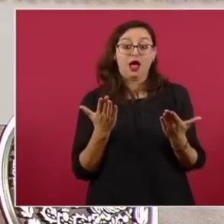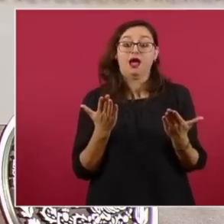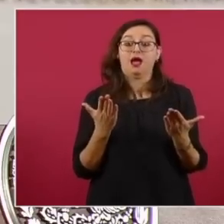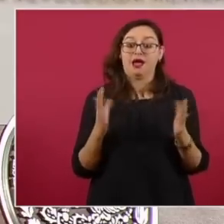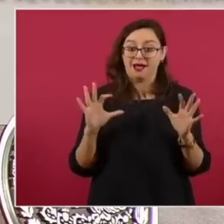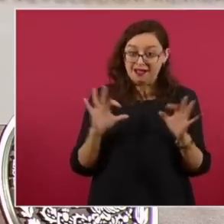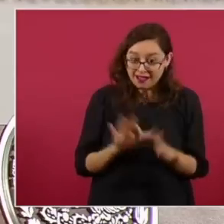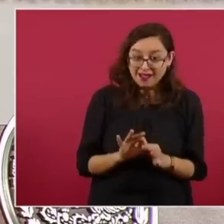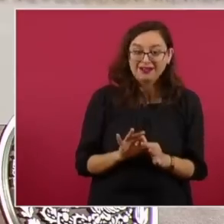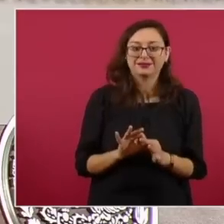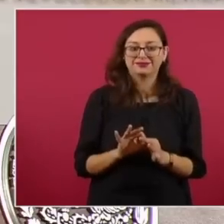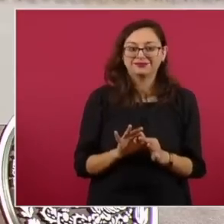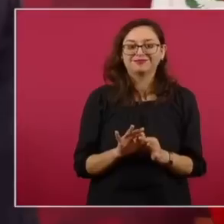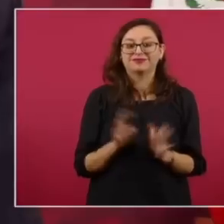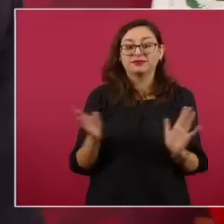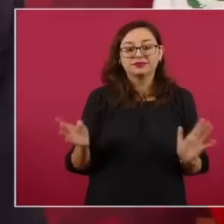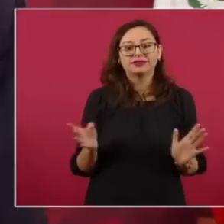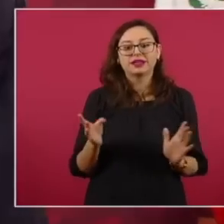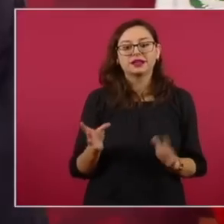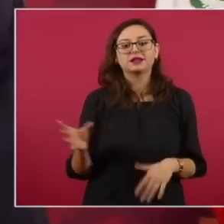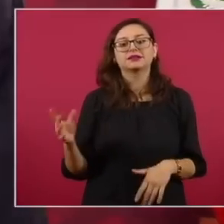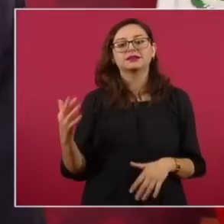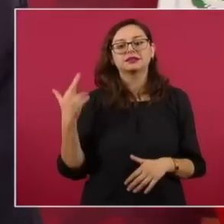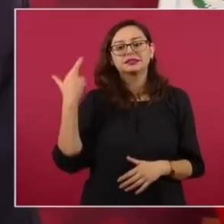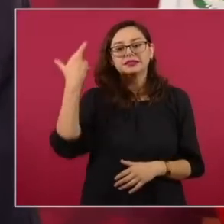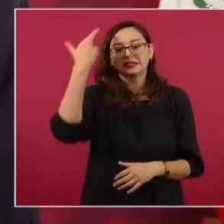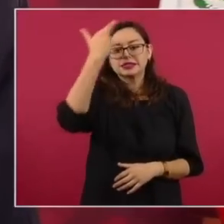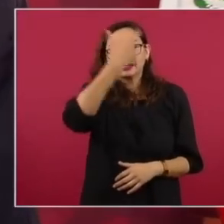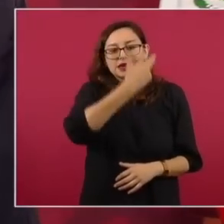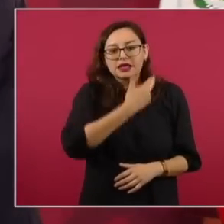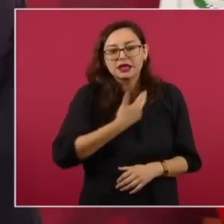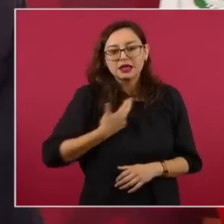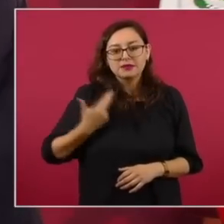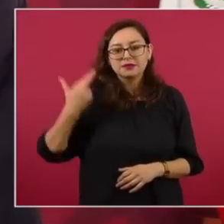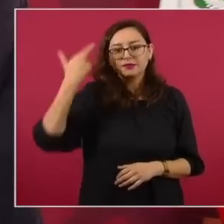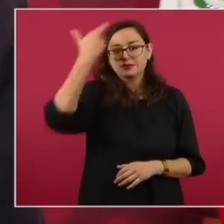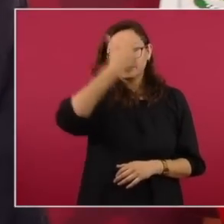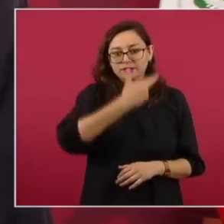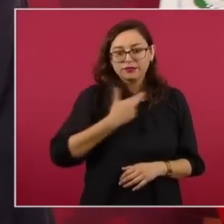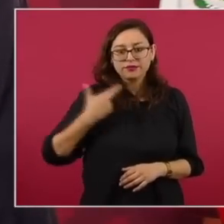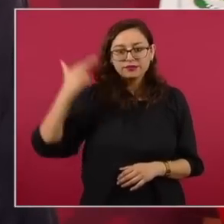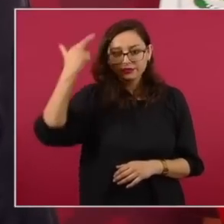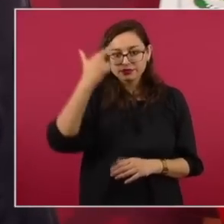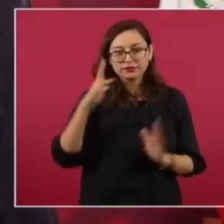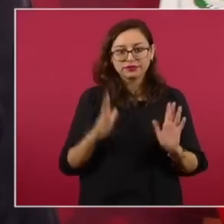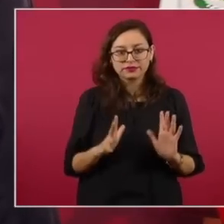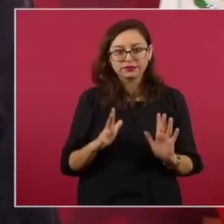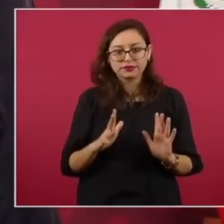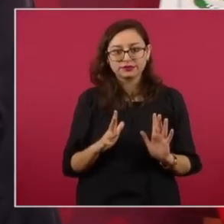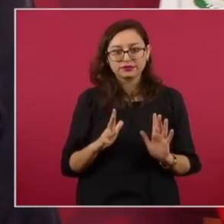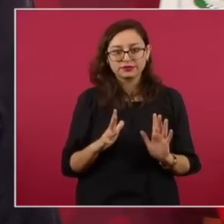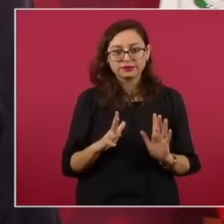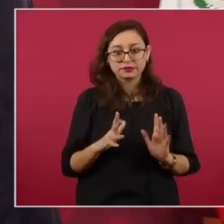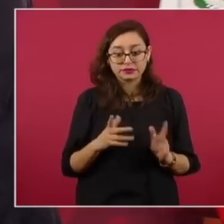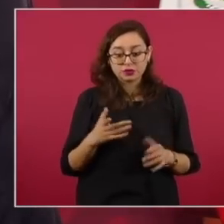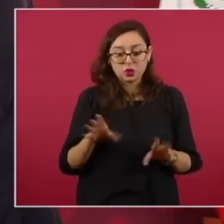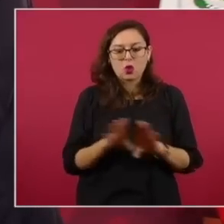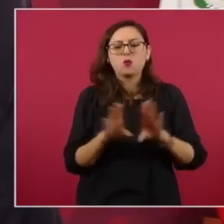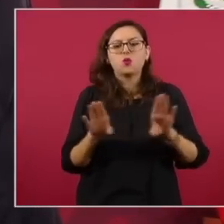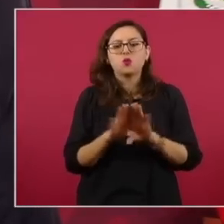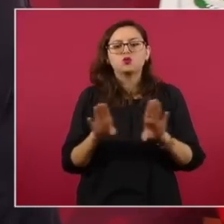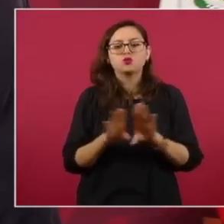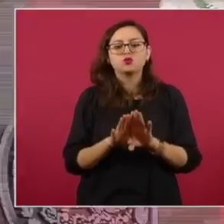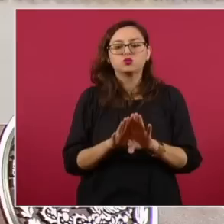de una idea de que los motivos políticos no